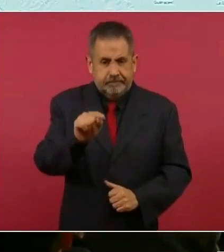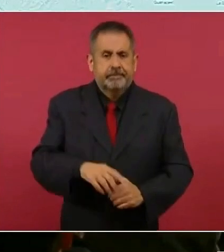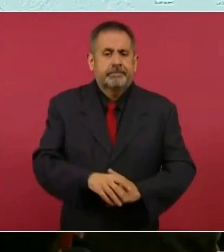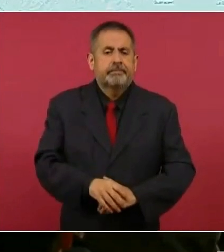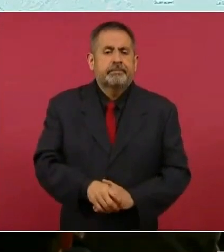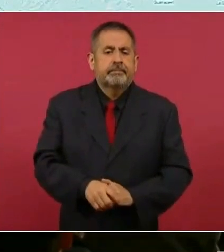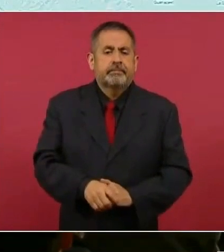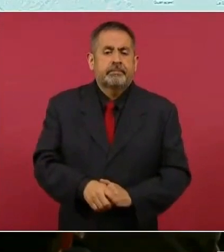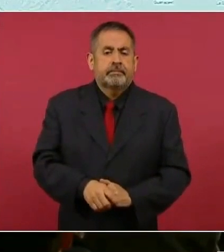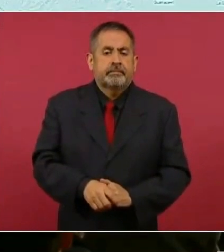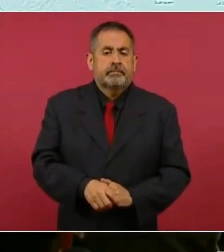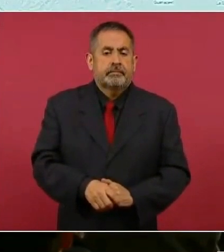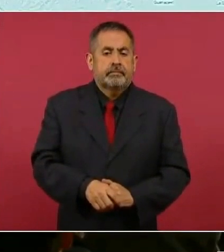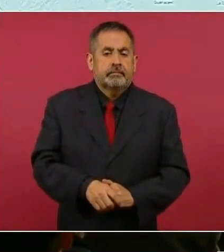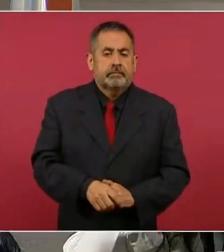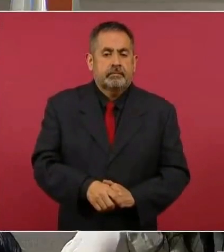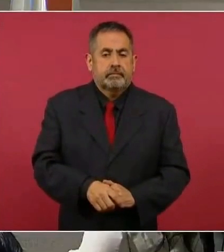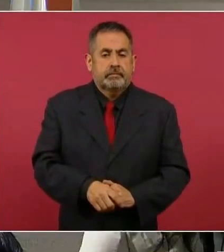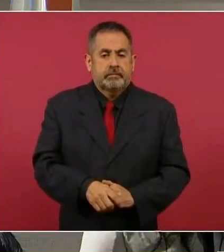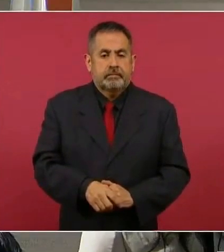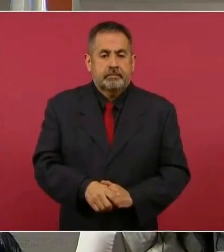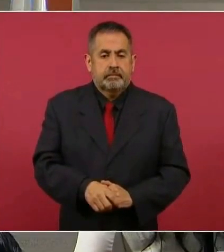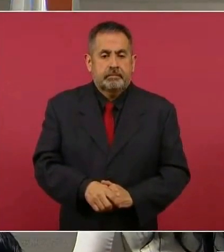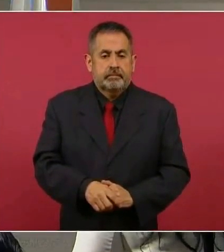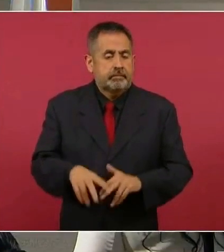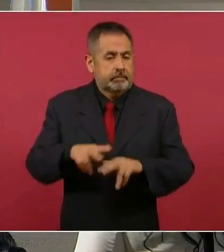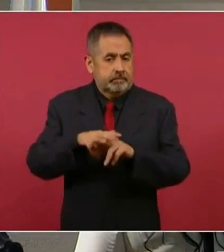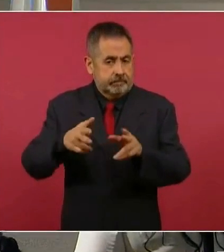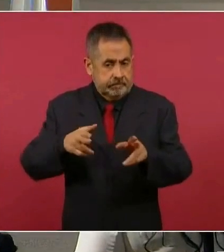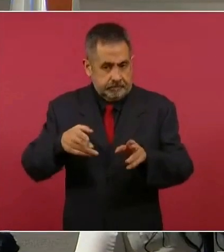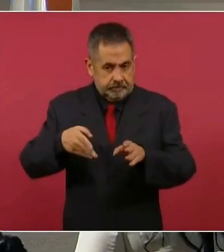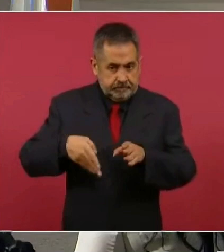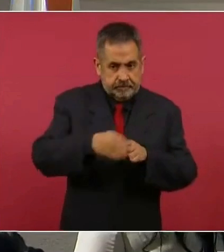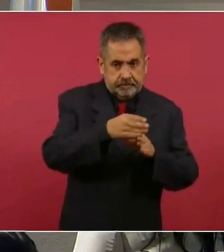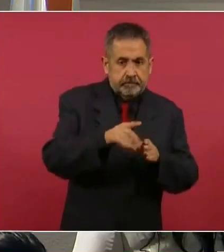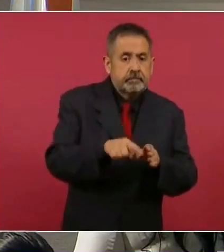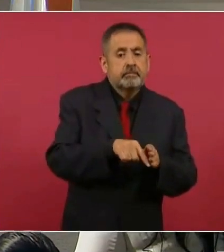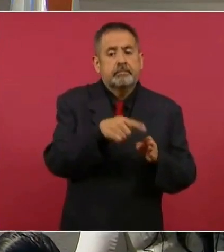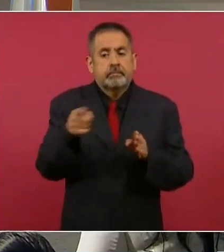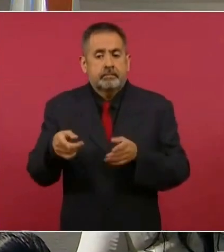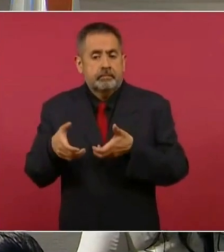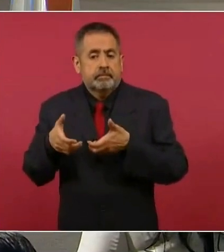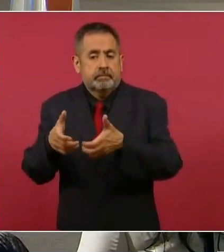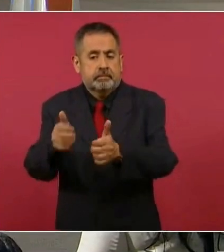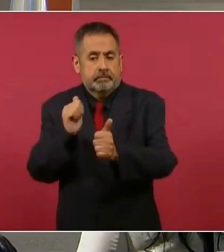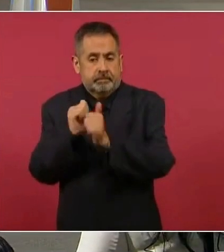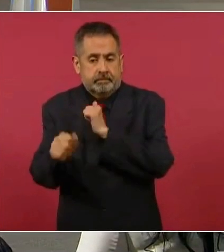Sí. Sí. es el tren. Entonces, lo que se quiere es un camino